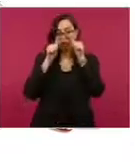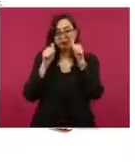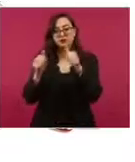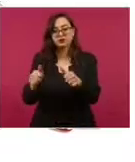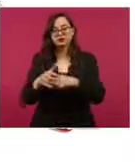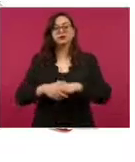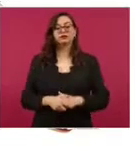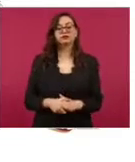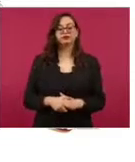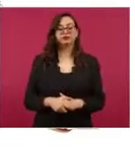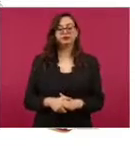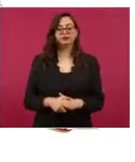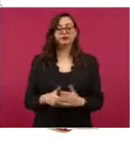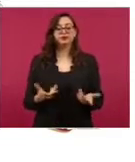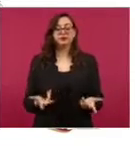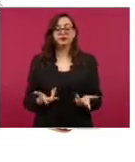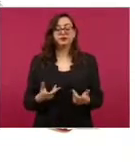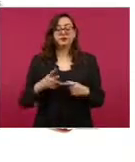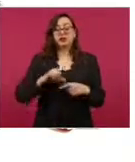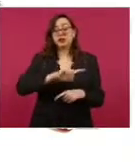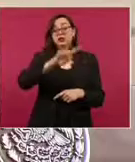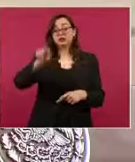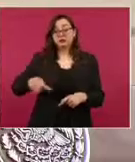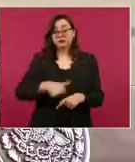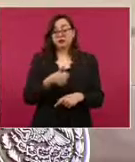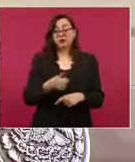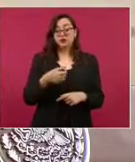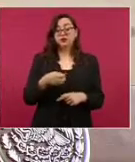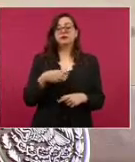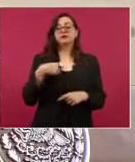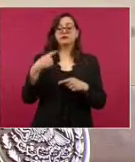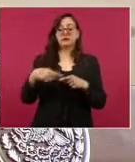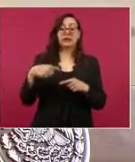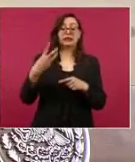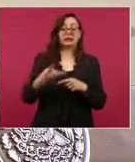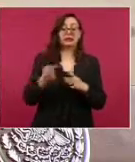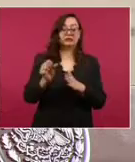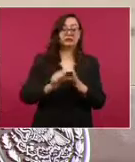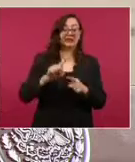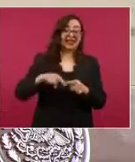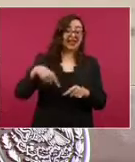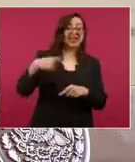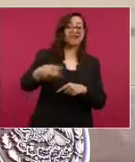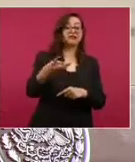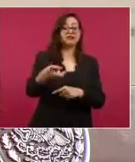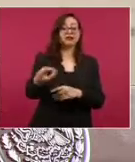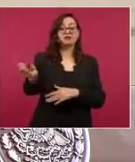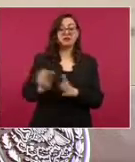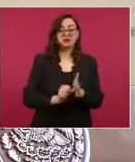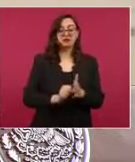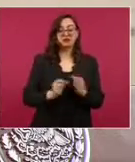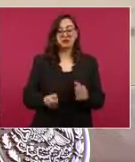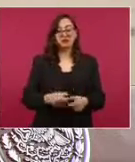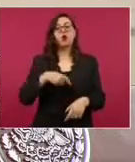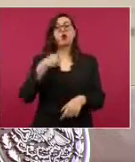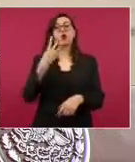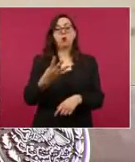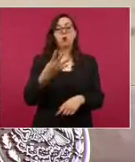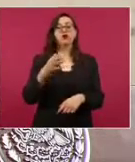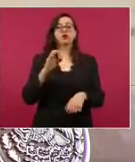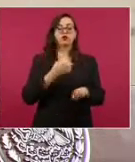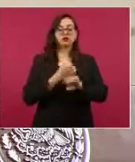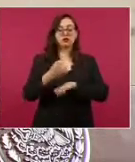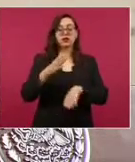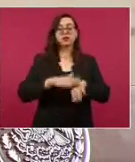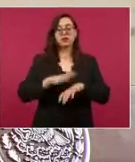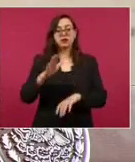Para el segundo trimestre del 2023, implementaremos el programa en cuatro estados más, en Chiapas, en